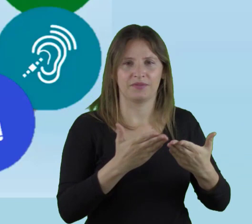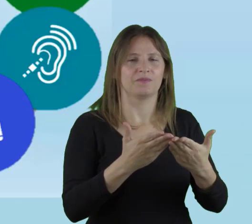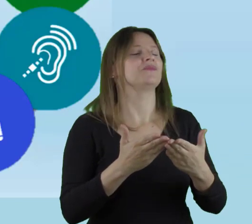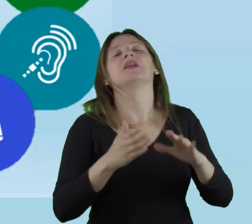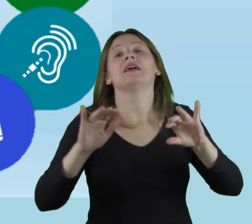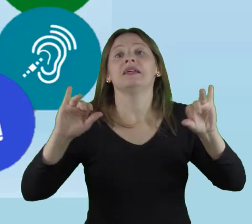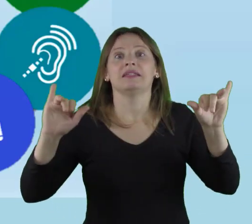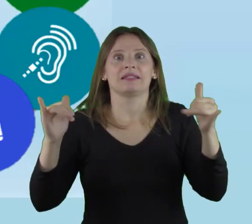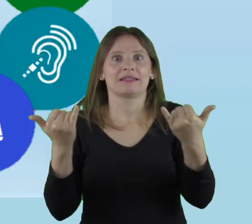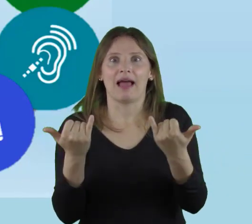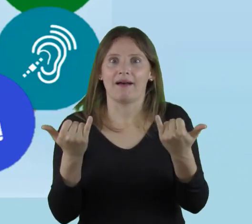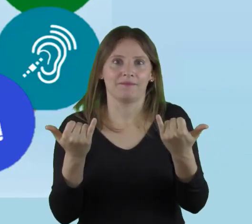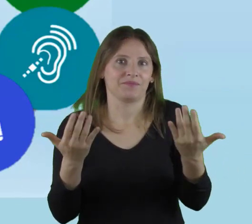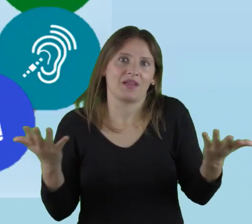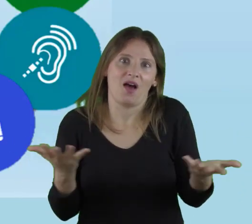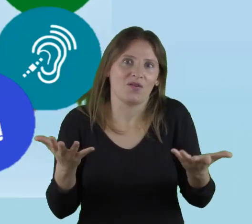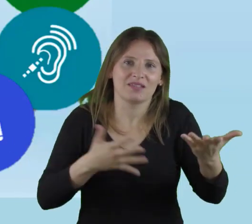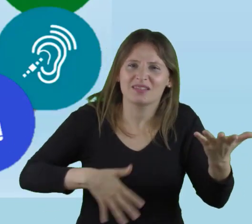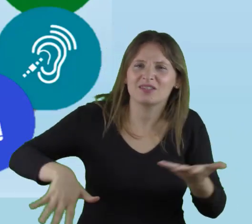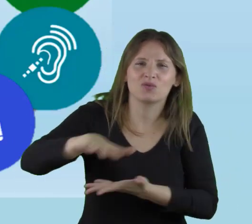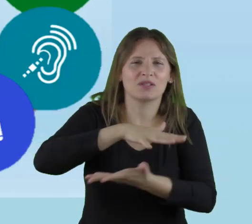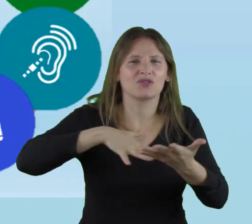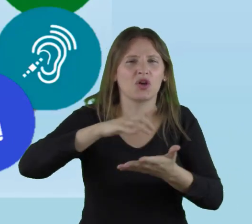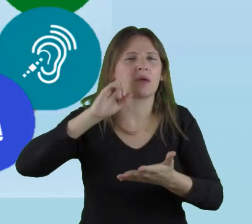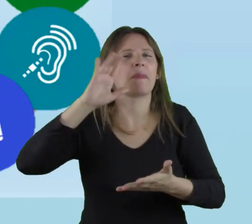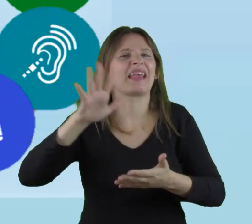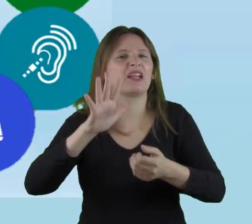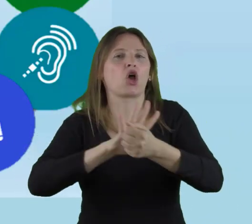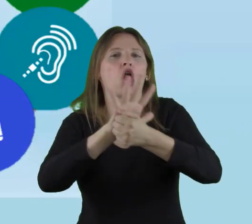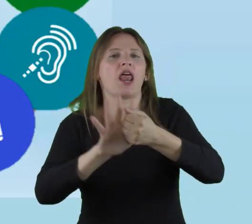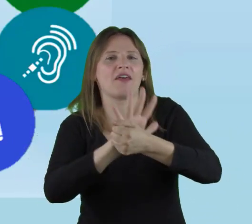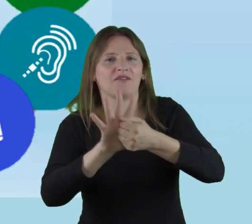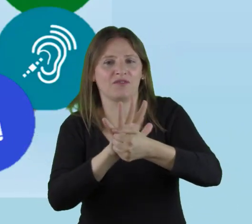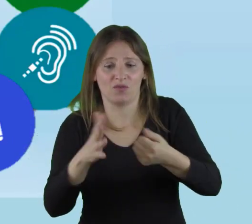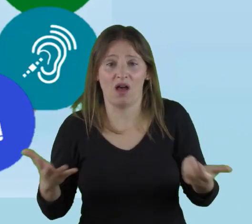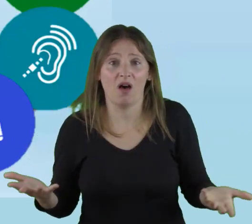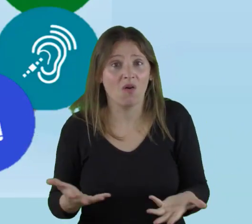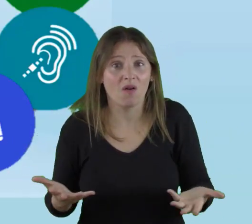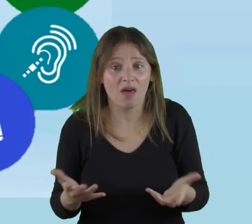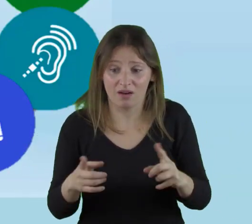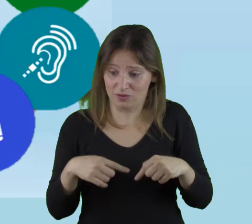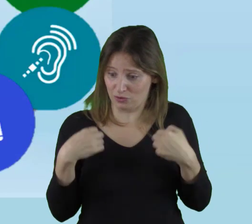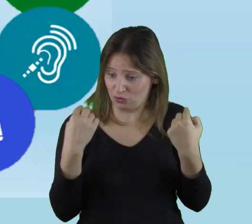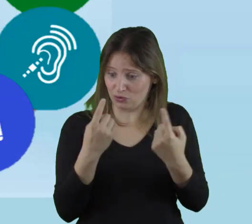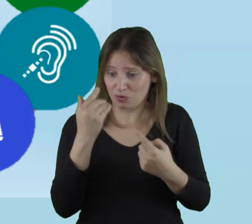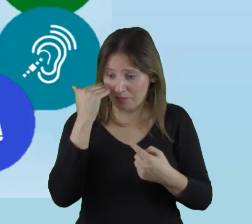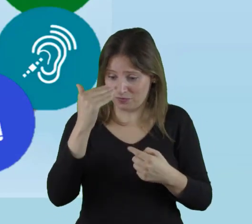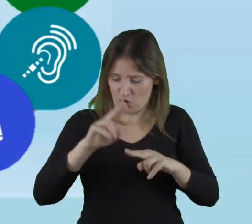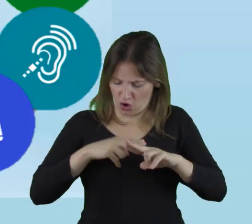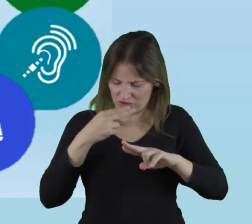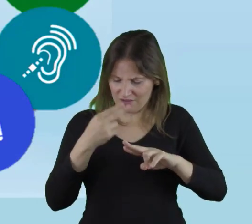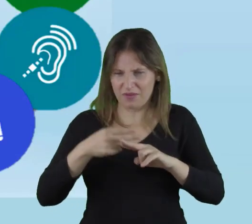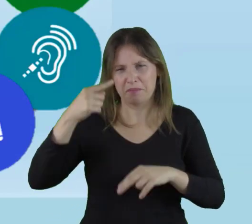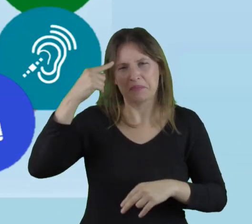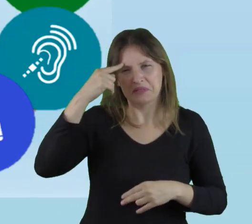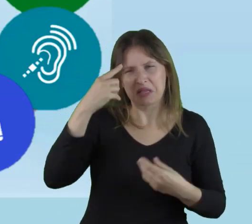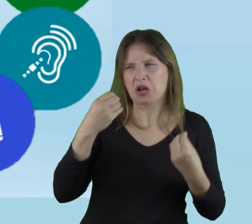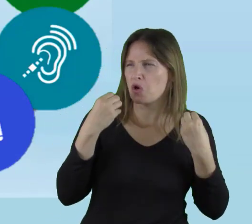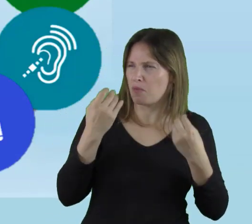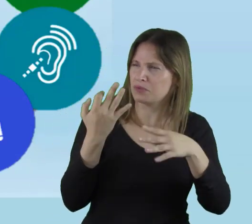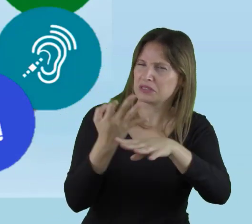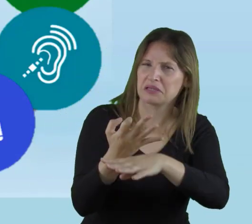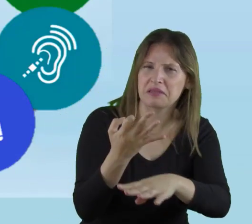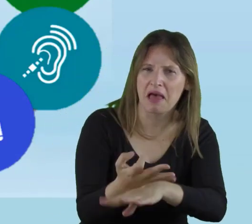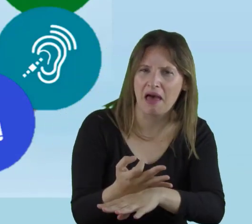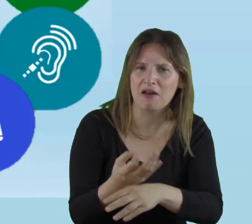Ya tenemos el caso real que ahora vivimos, el estado de la pandemia. Nos hemos tenido que sentar e investigar de qué forma, cómo